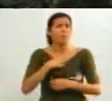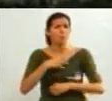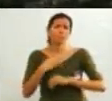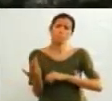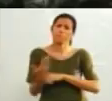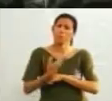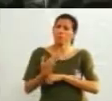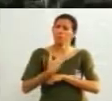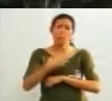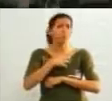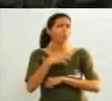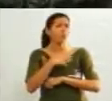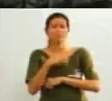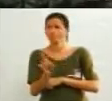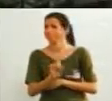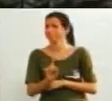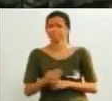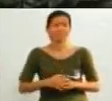podrán, no podrán y no podrán.